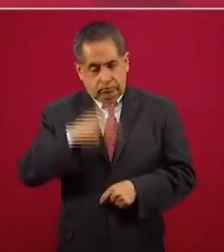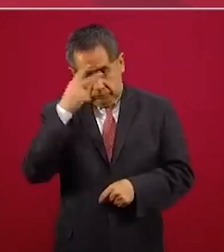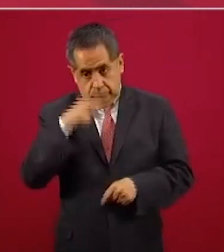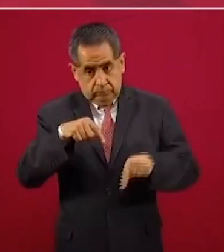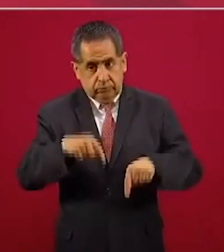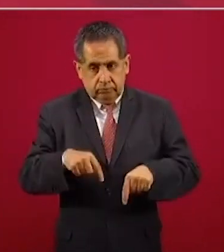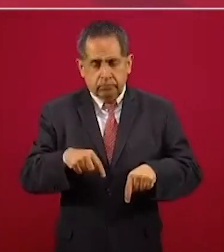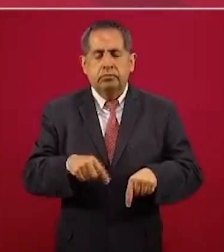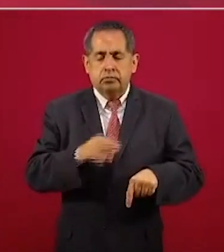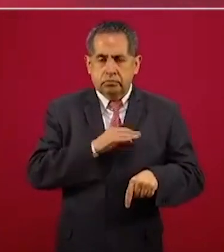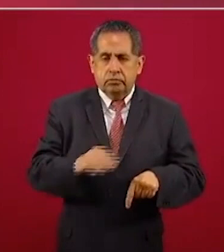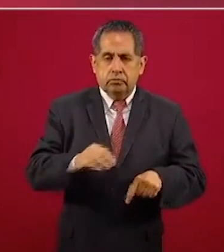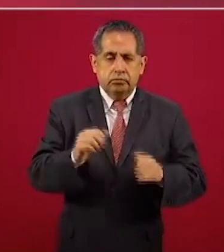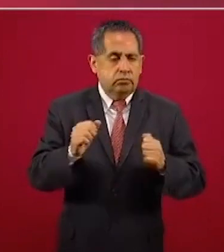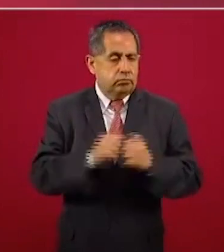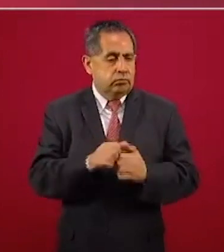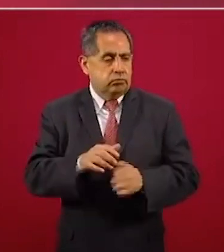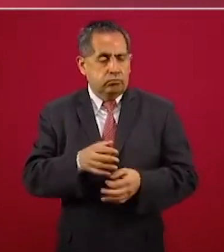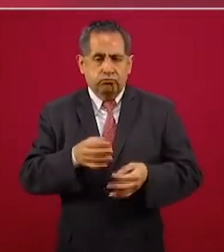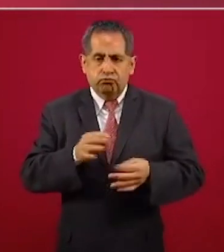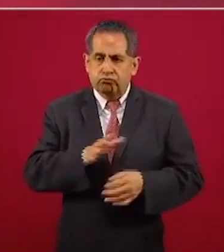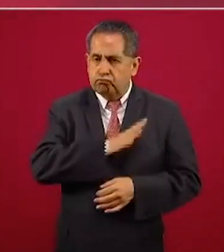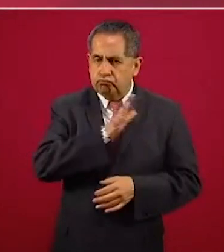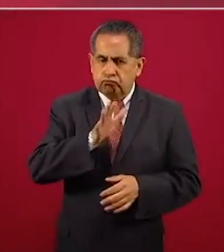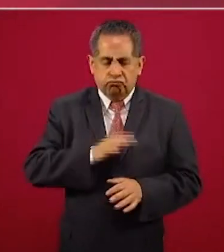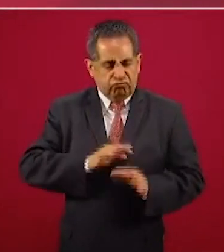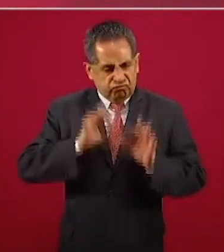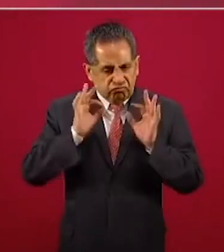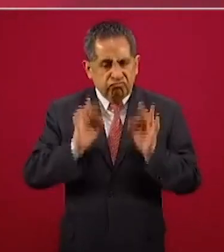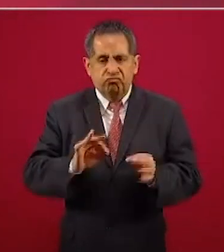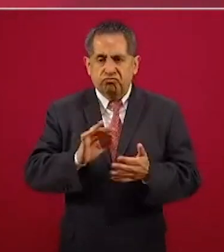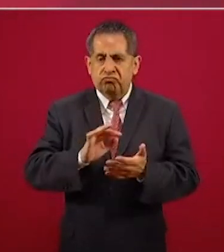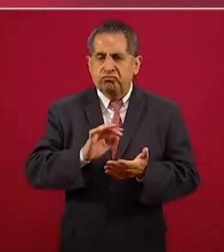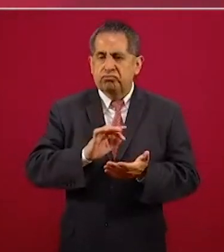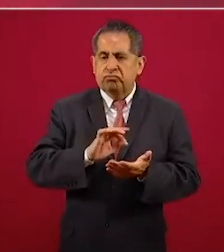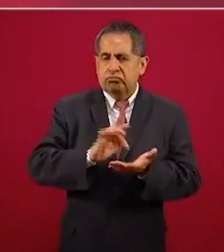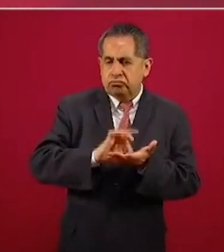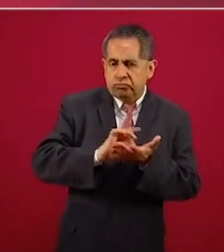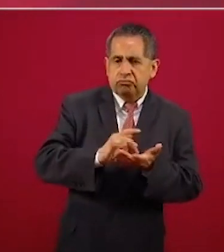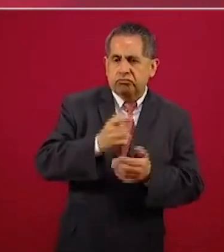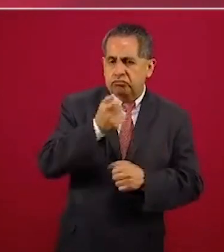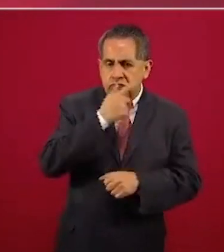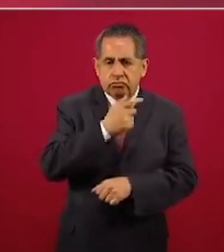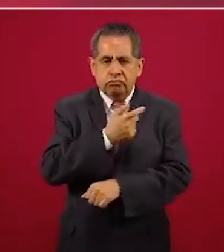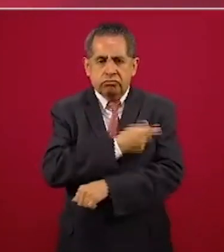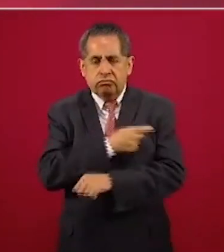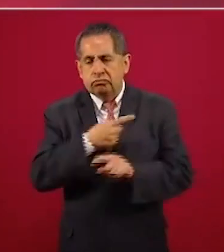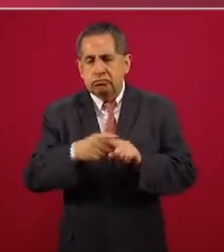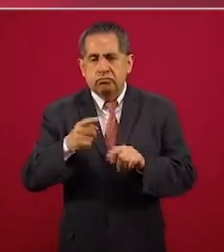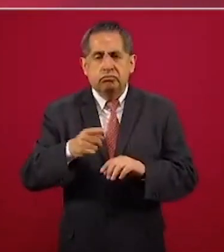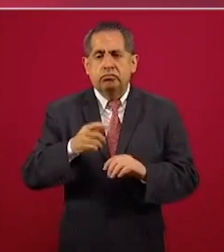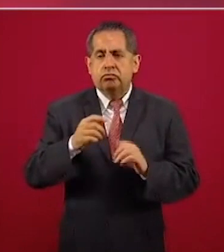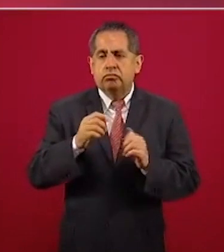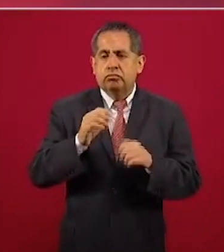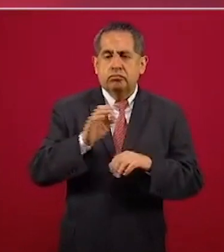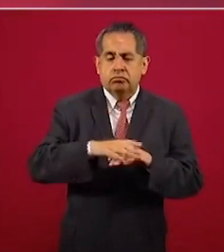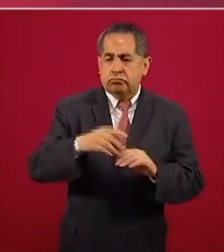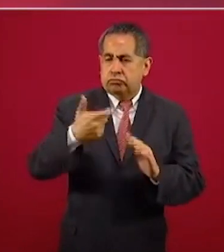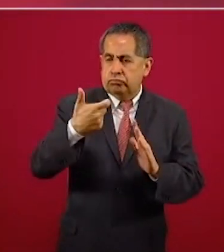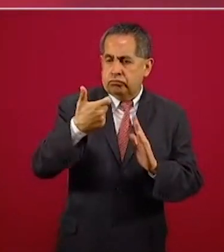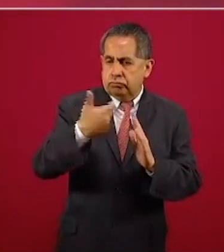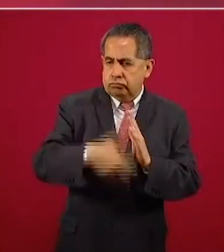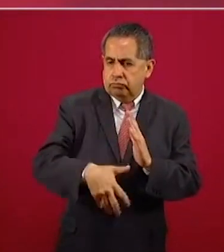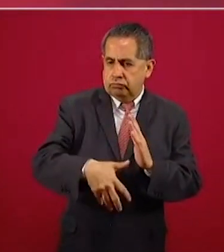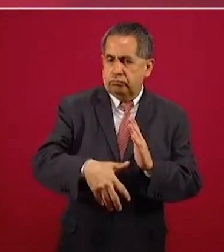de buena calidad, a bajos precios